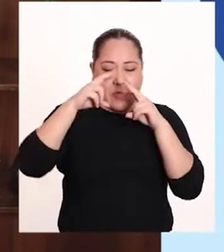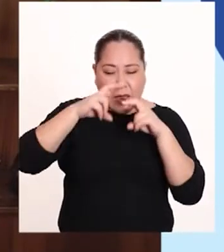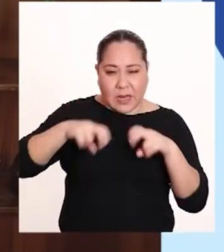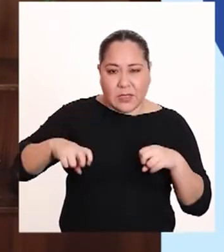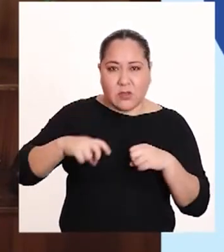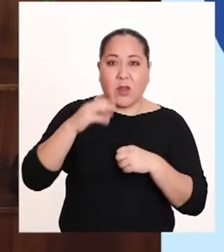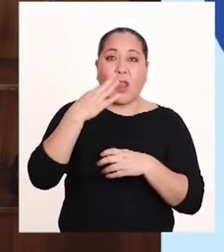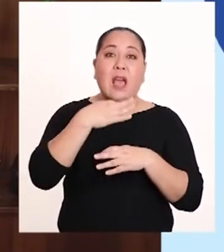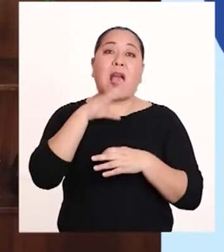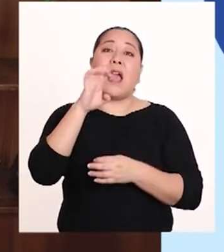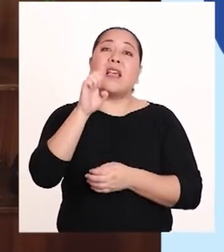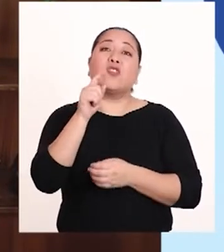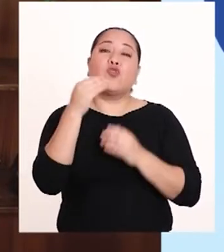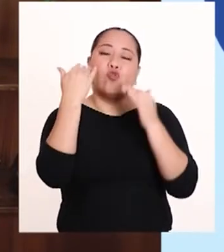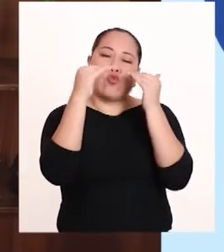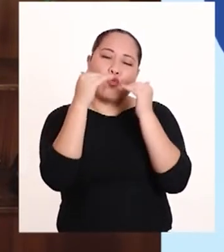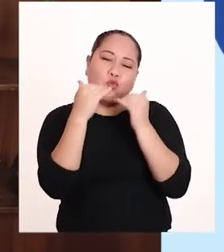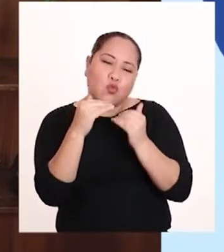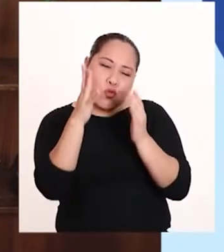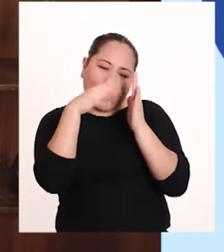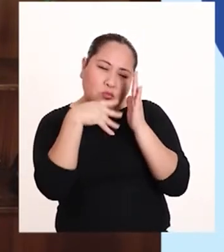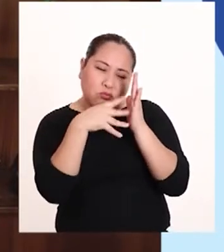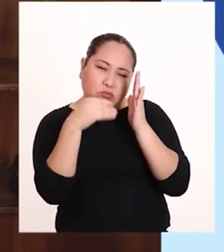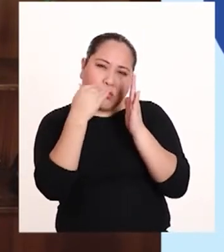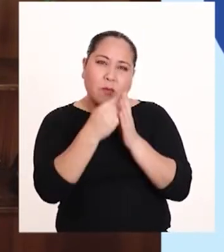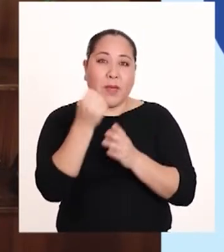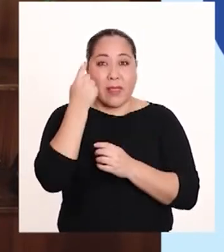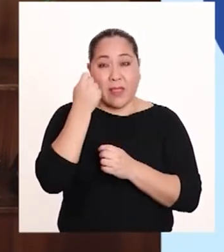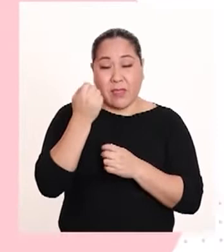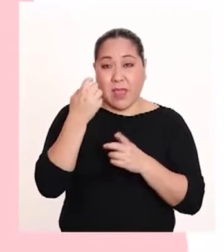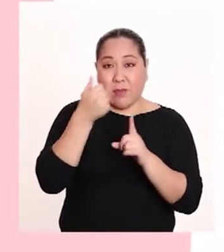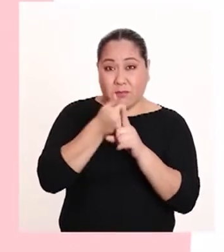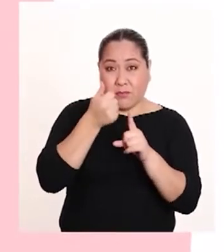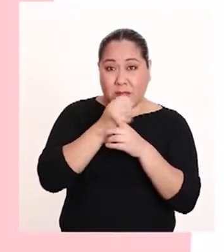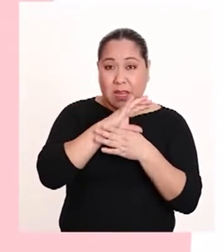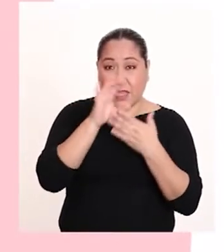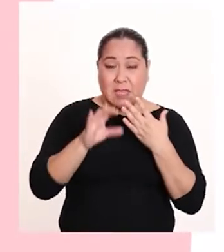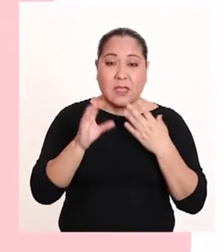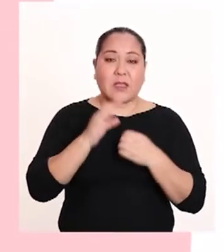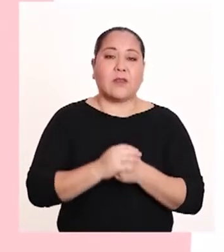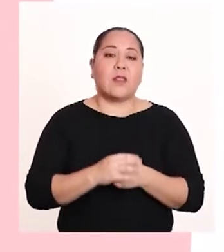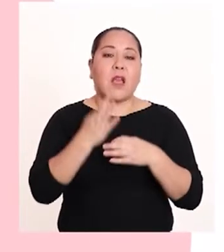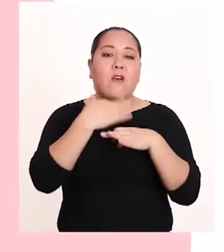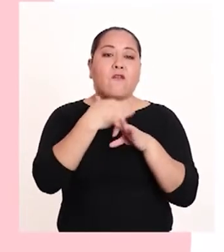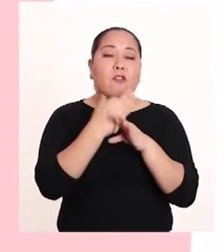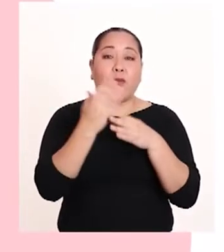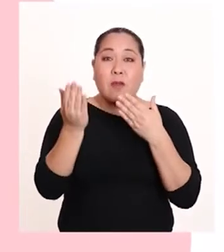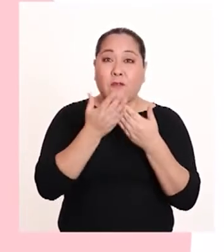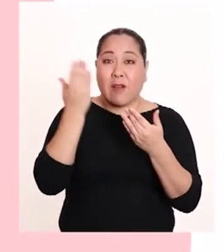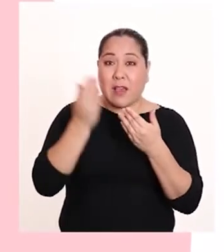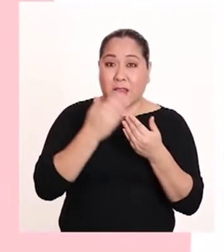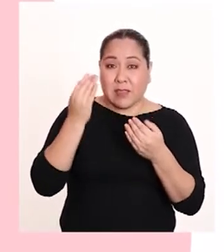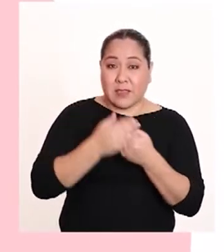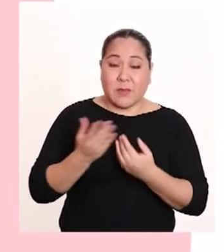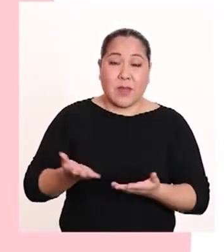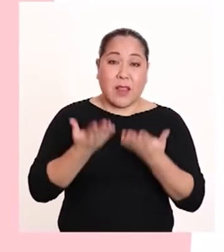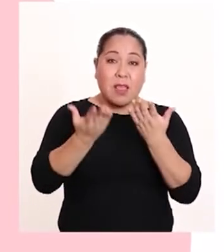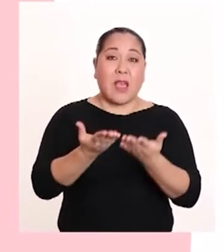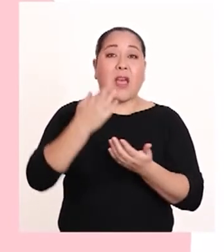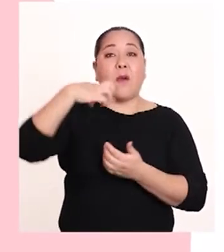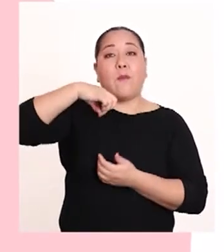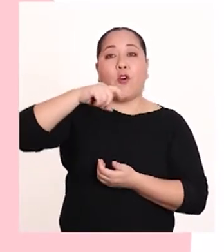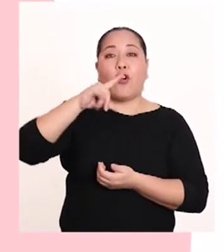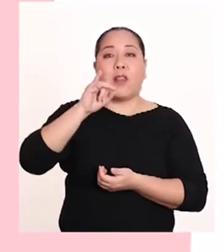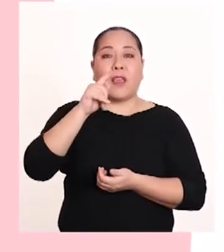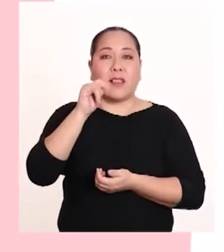Analicemos su estructura para comprender sus propiedades físicas. Las fórmulas estructurales sencillas dadas para el